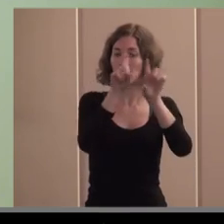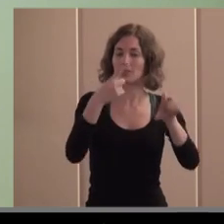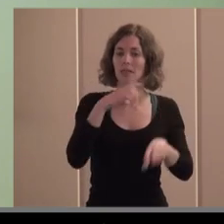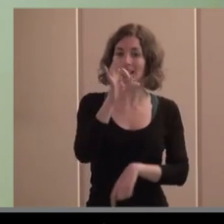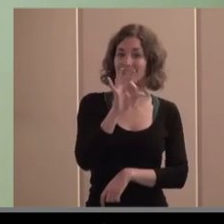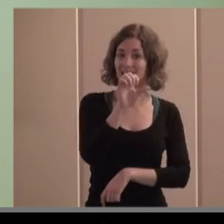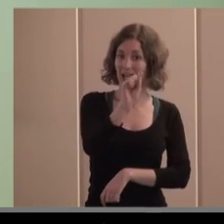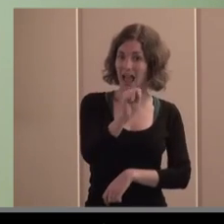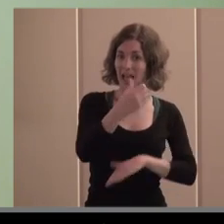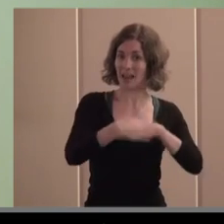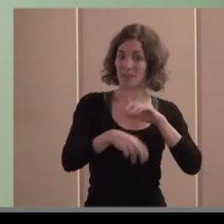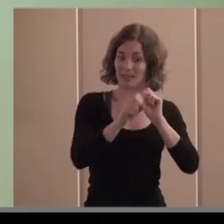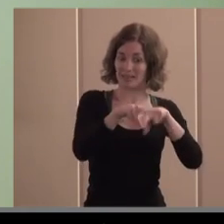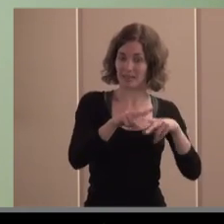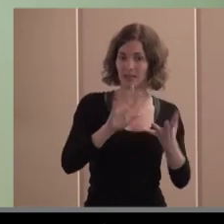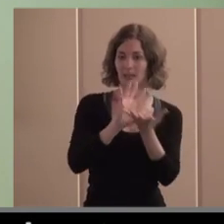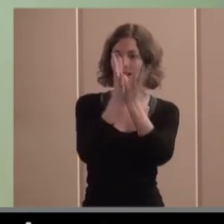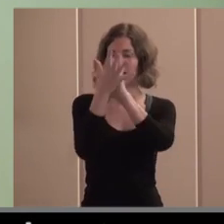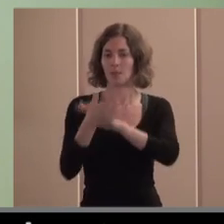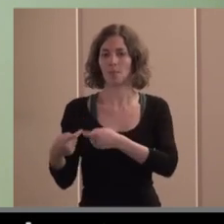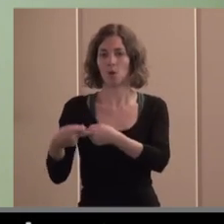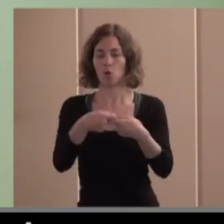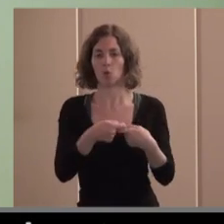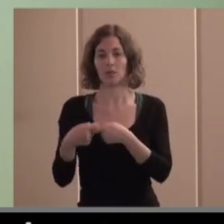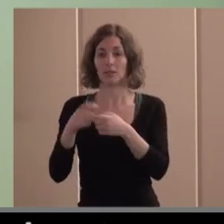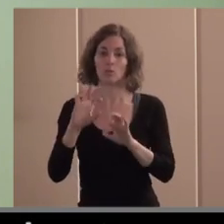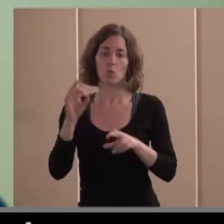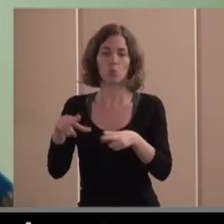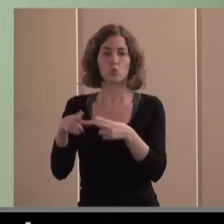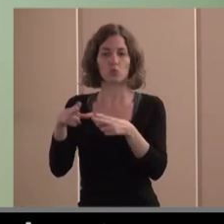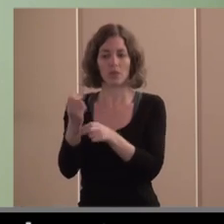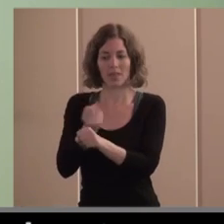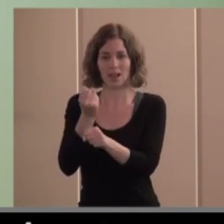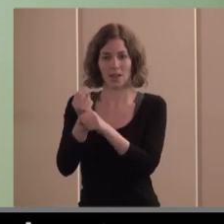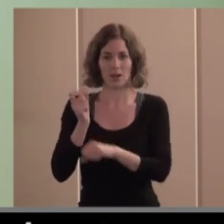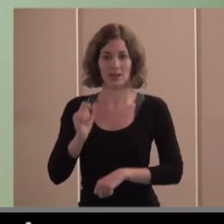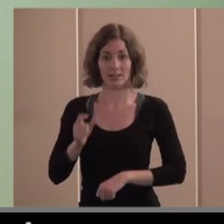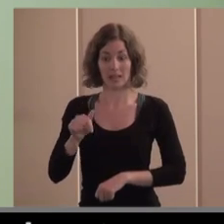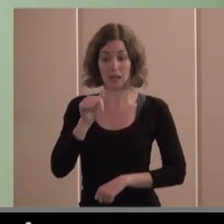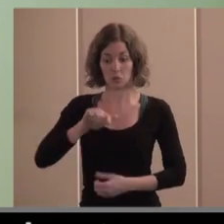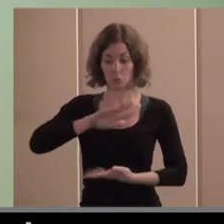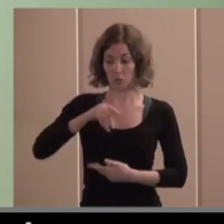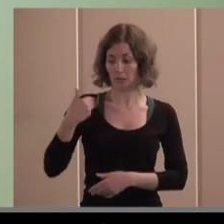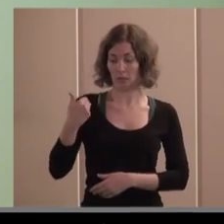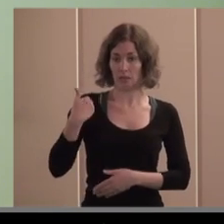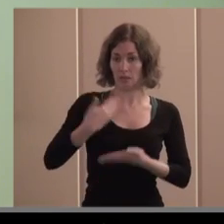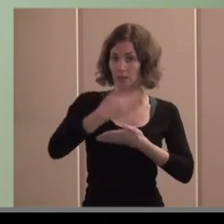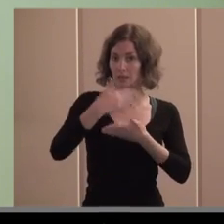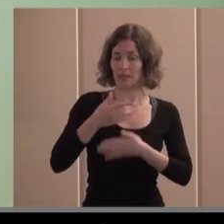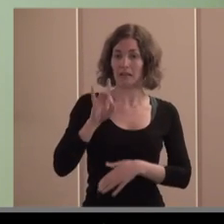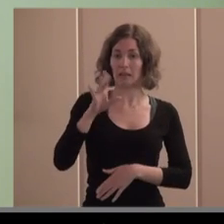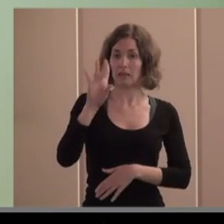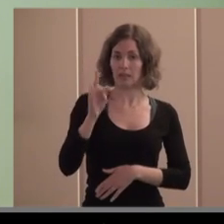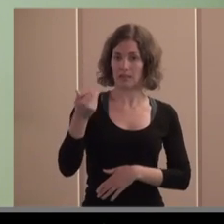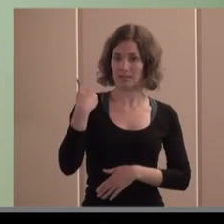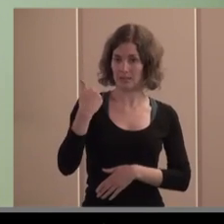limitadas a cooperativas y sociedades laborales fundamentalmente esto es una noticia de prensa de hace 15 días como